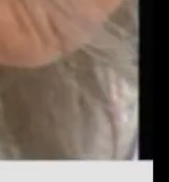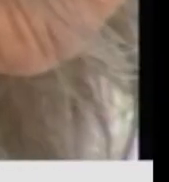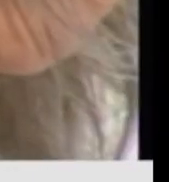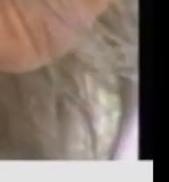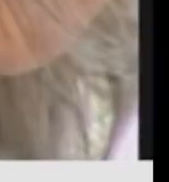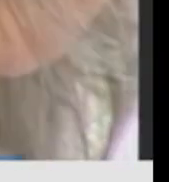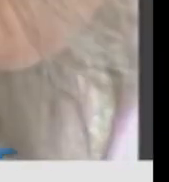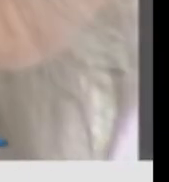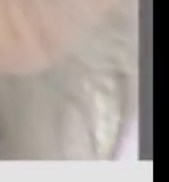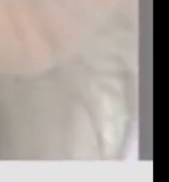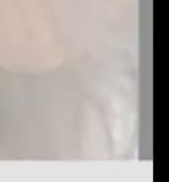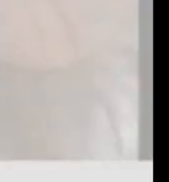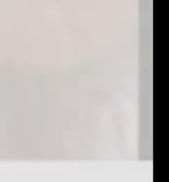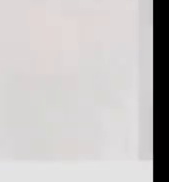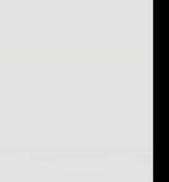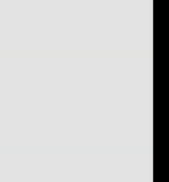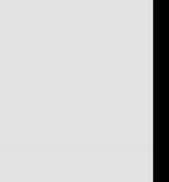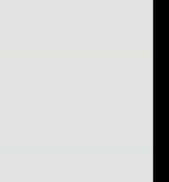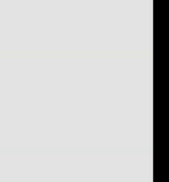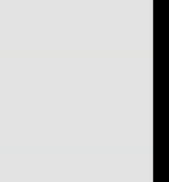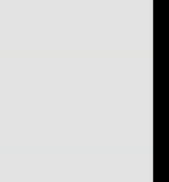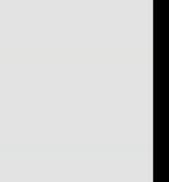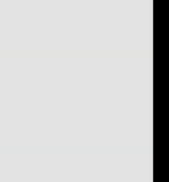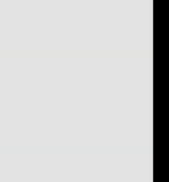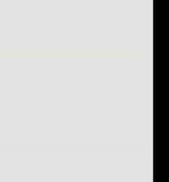To be